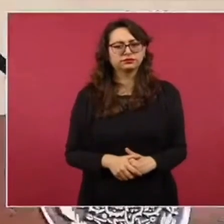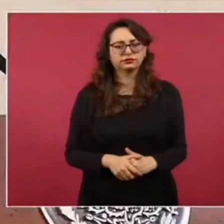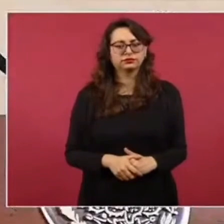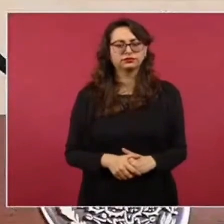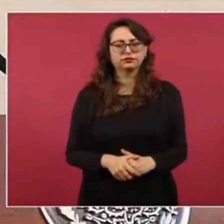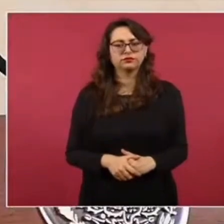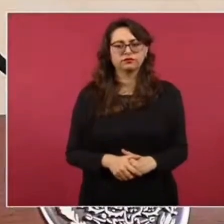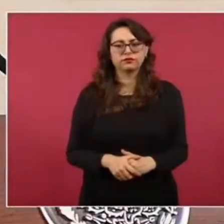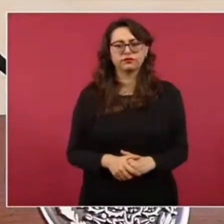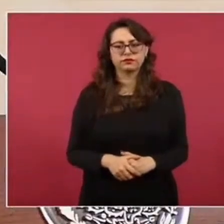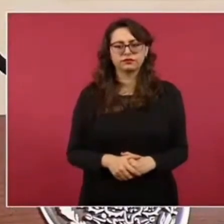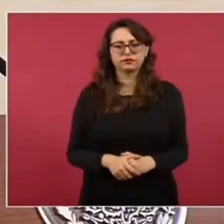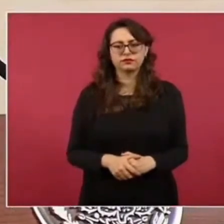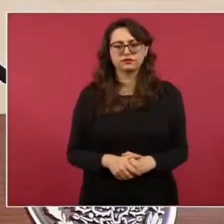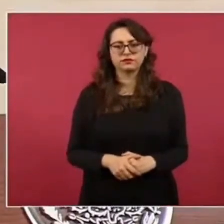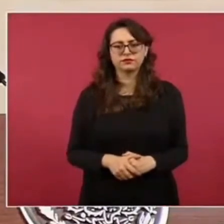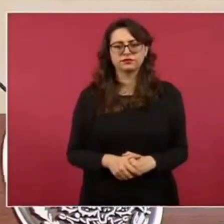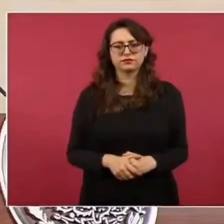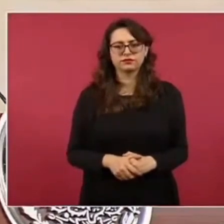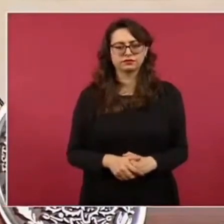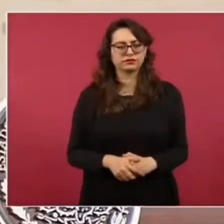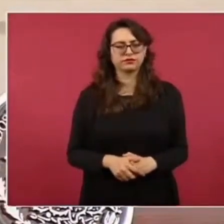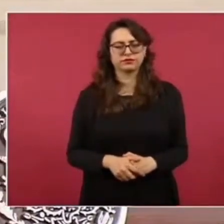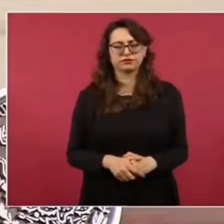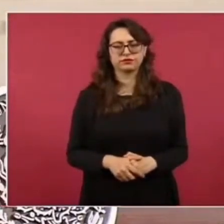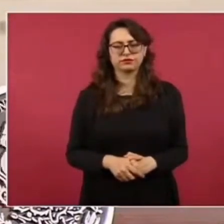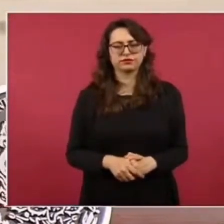porque sería bueno mientras este